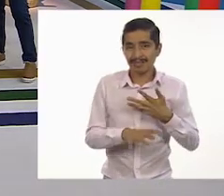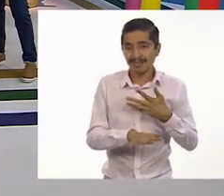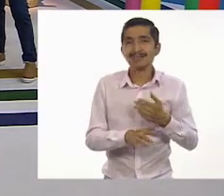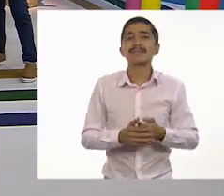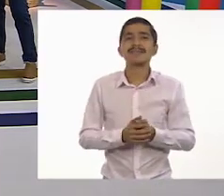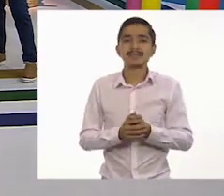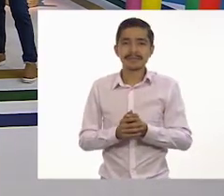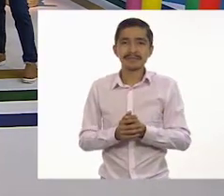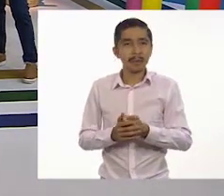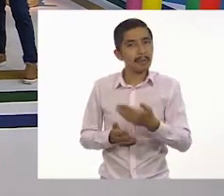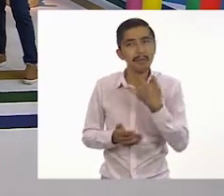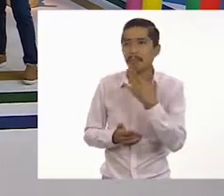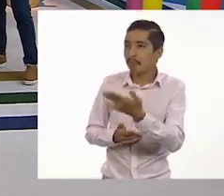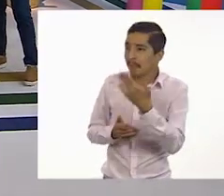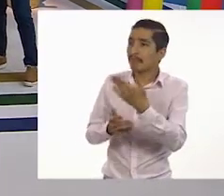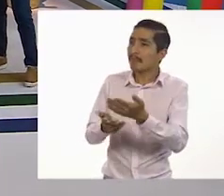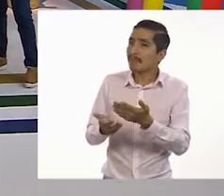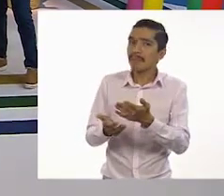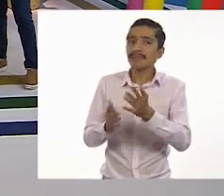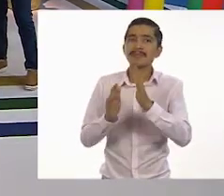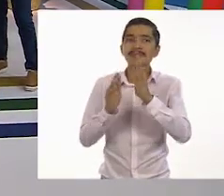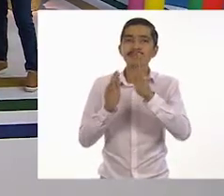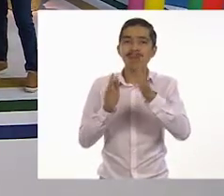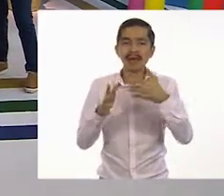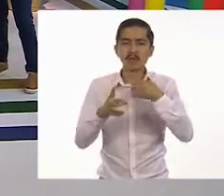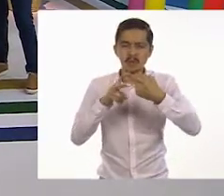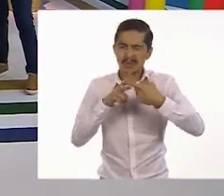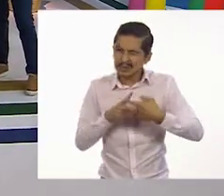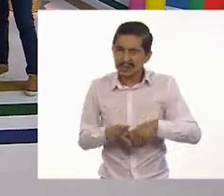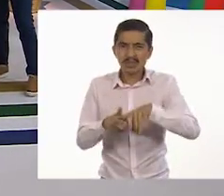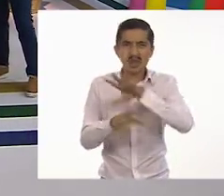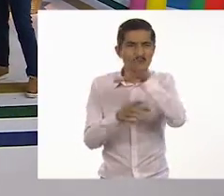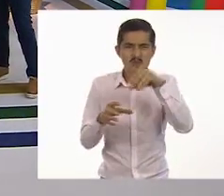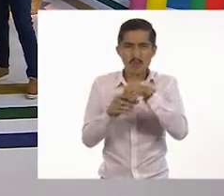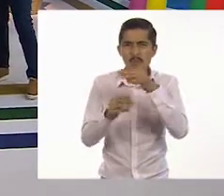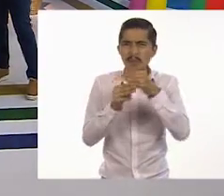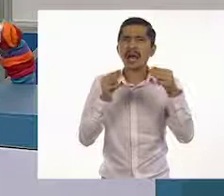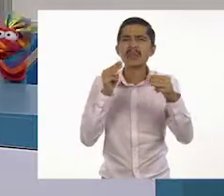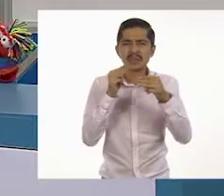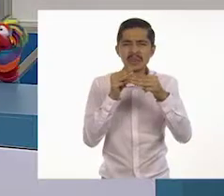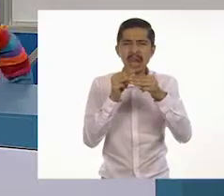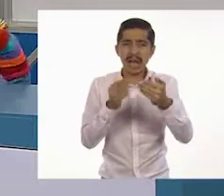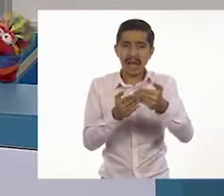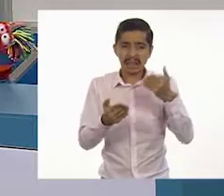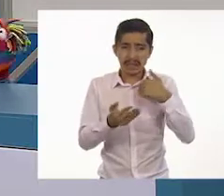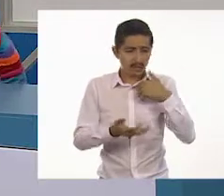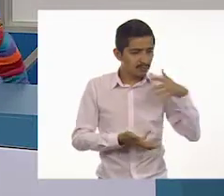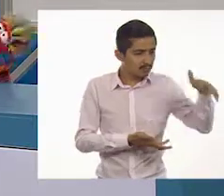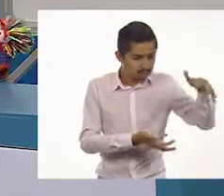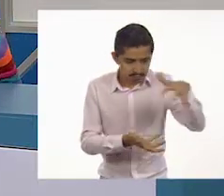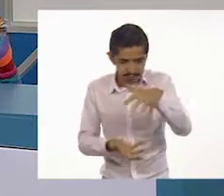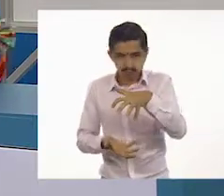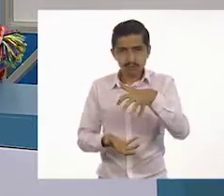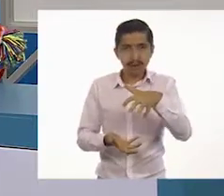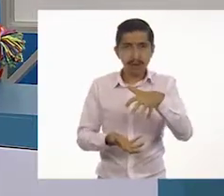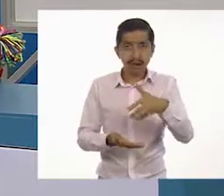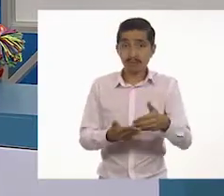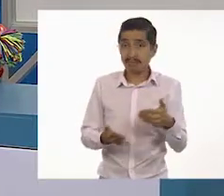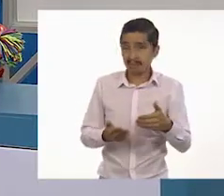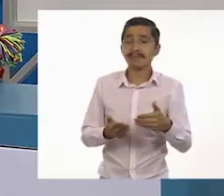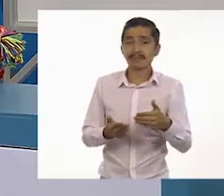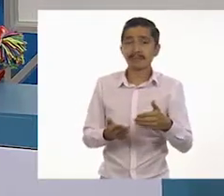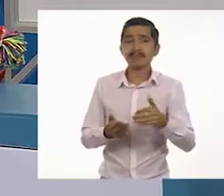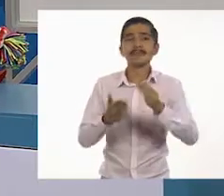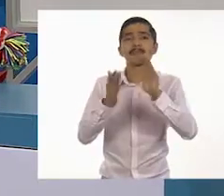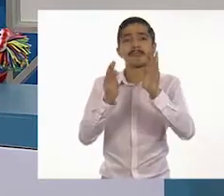Y Ale, ya comenzaría a recopilar todos los materiales. ¡Ay, también! Perfecto, perfecto, Ton. Mientras tanto, los invitamos